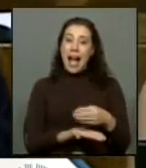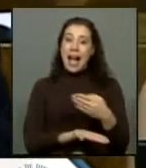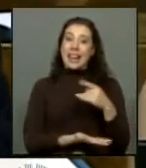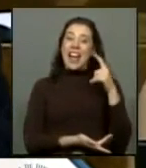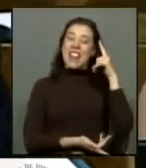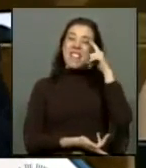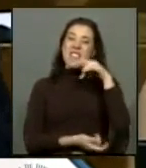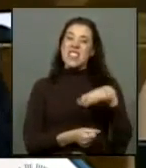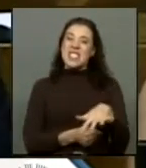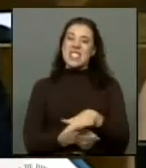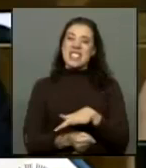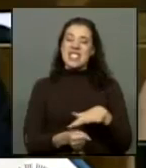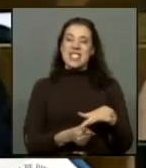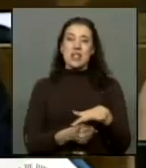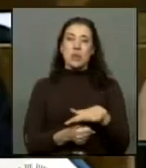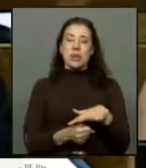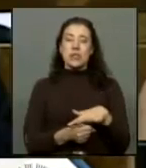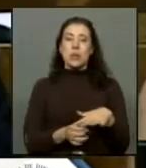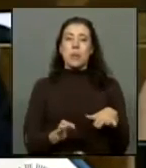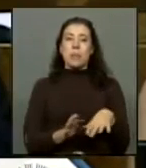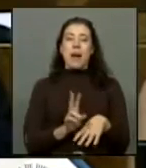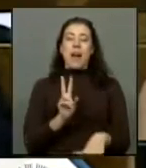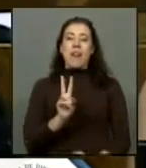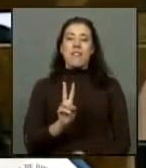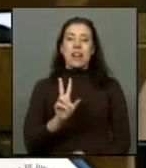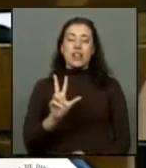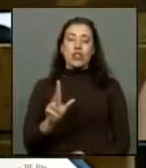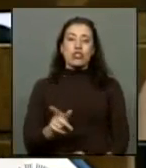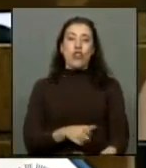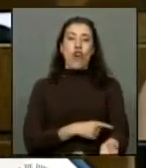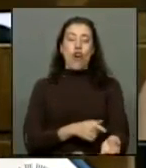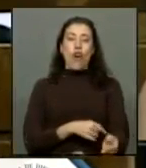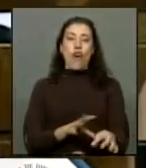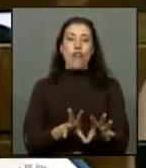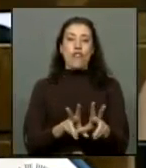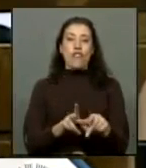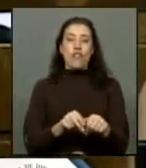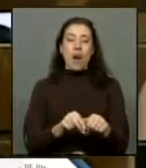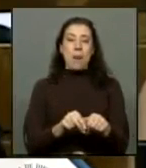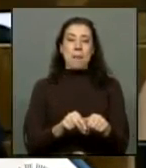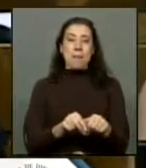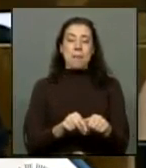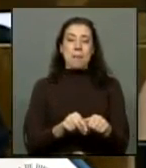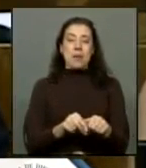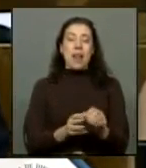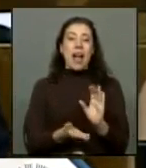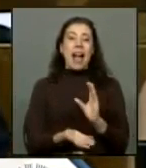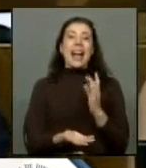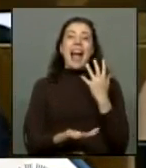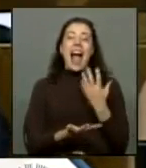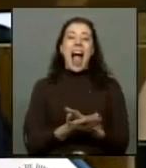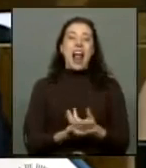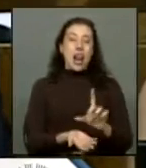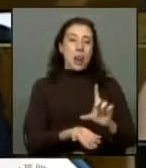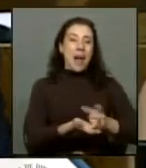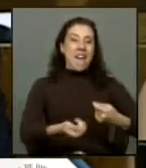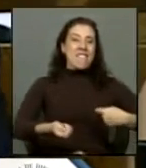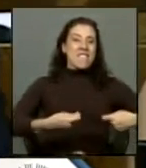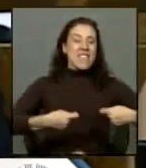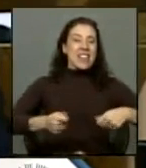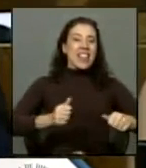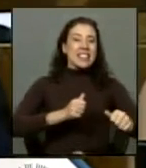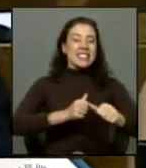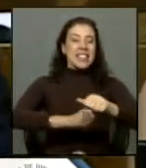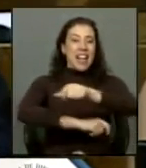difícil situación que enfrentan más de 28 familias que tienen puestos o centros de venta en el borde